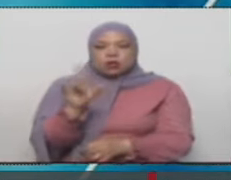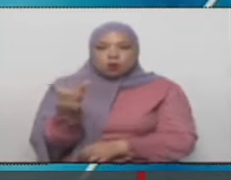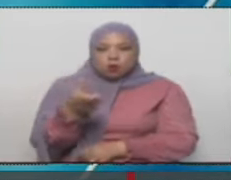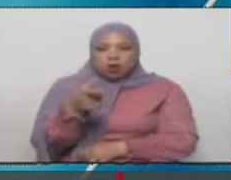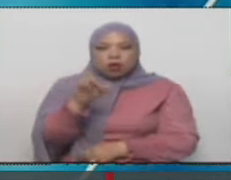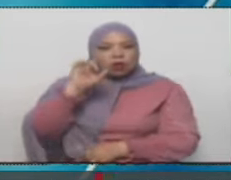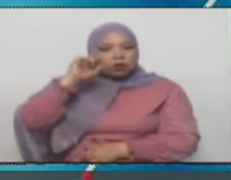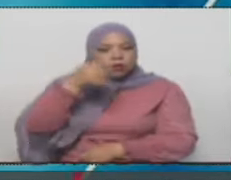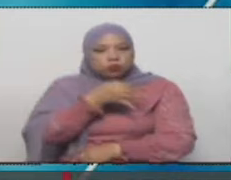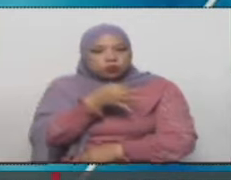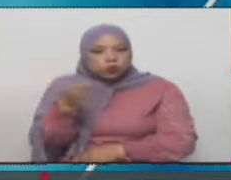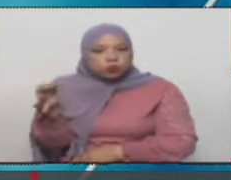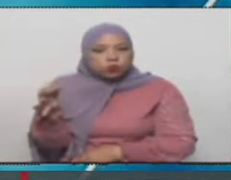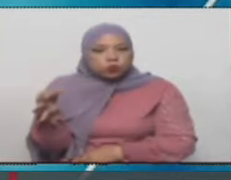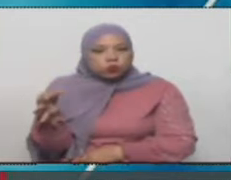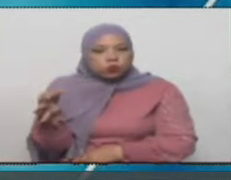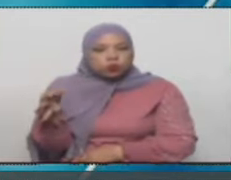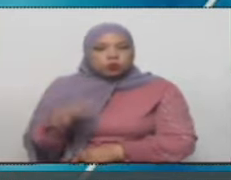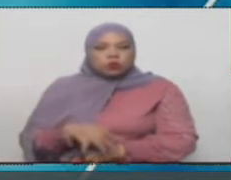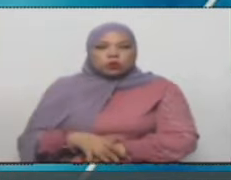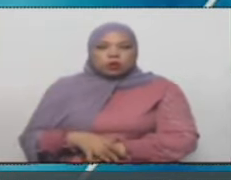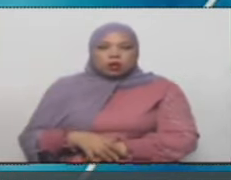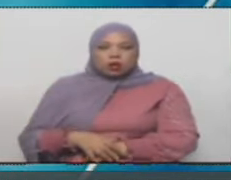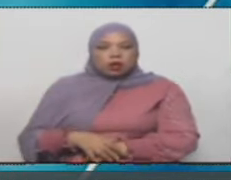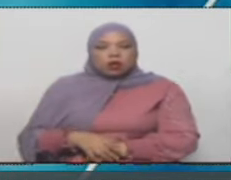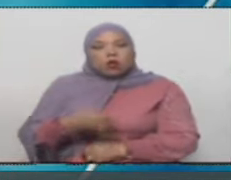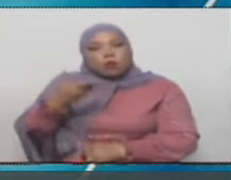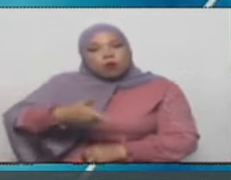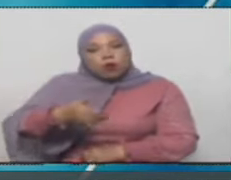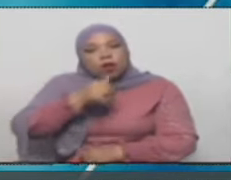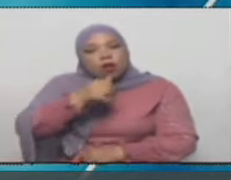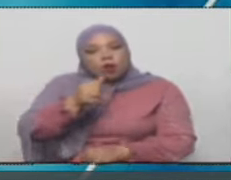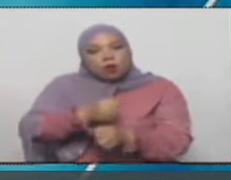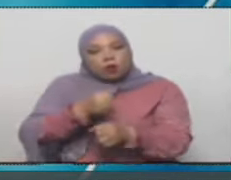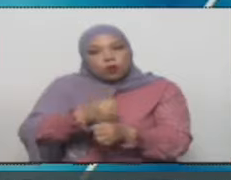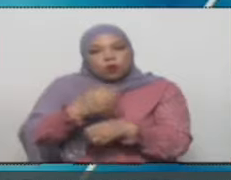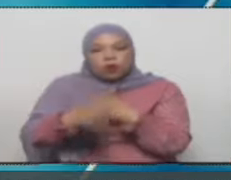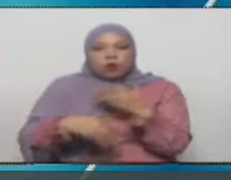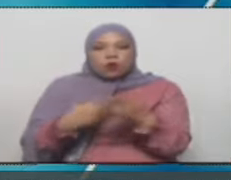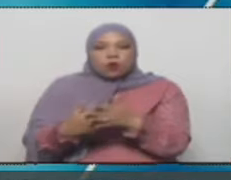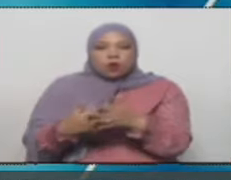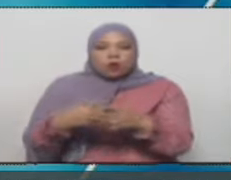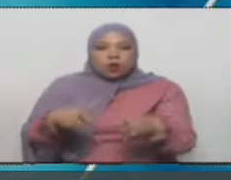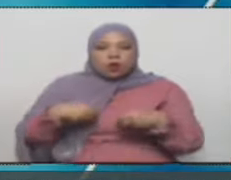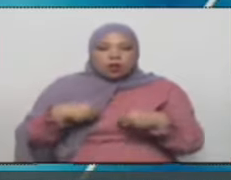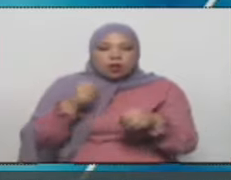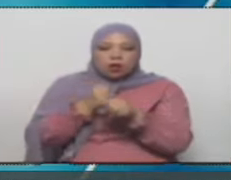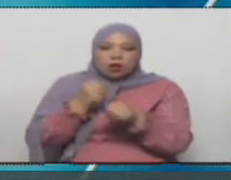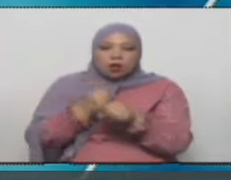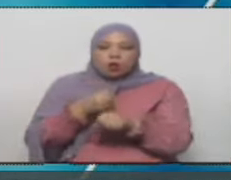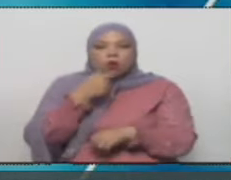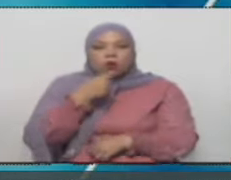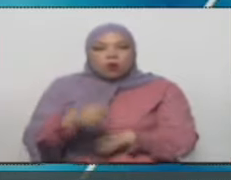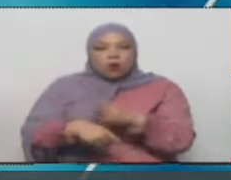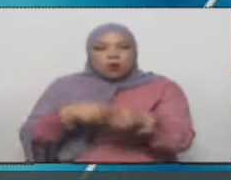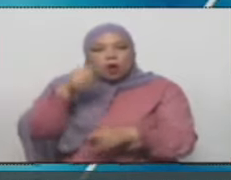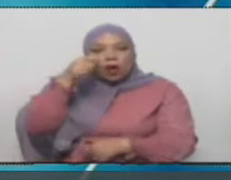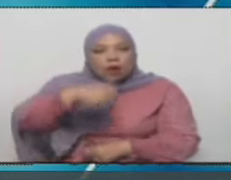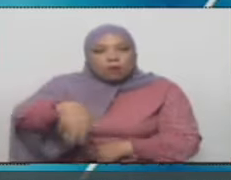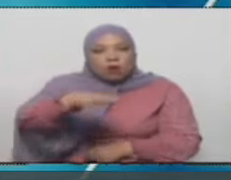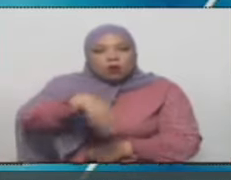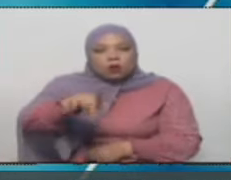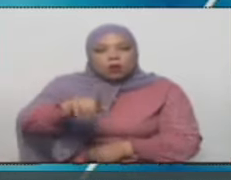Correcto. Y lo importante es que también sea accesible a la población.